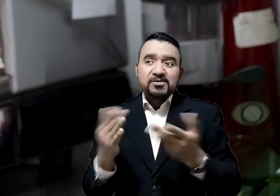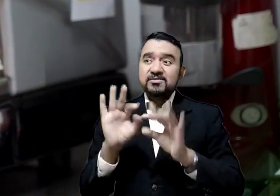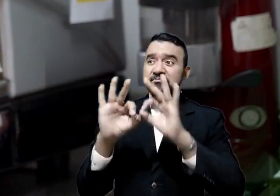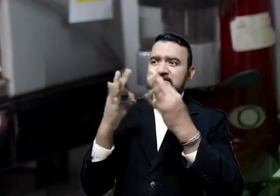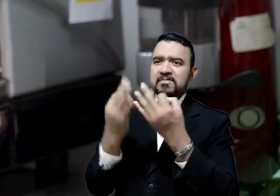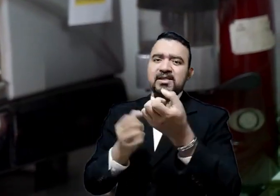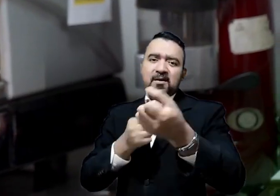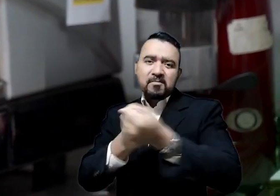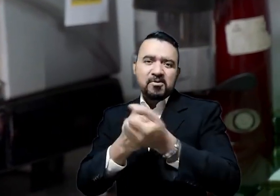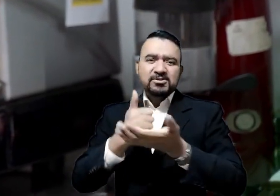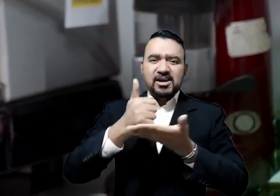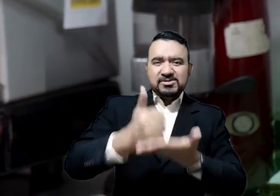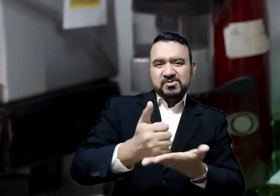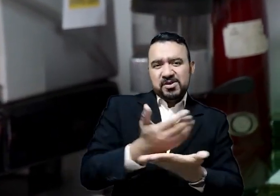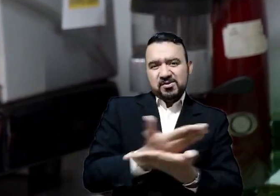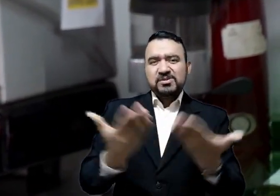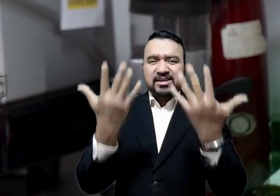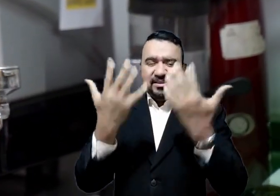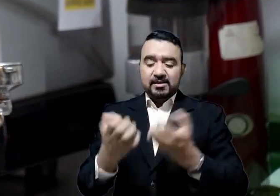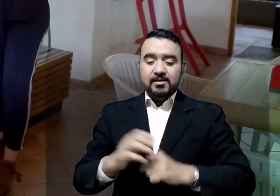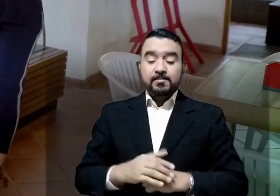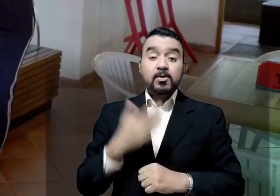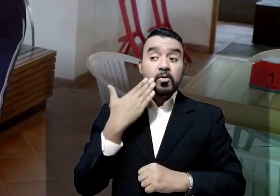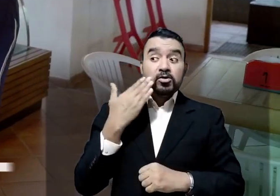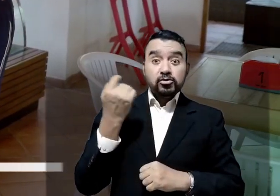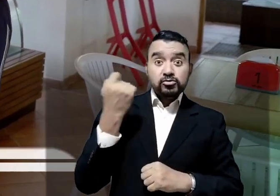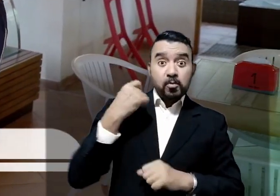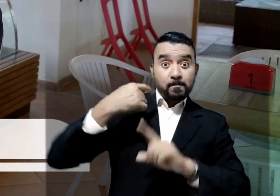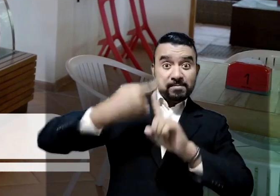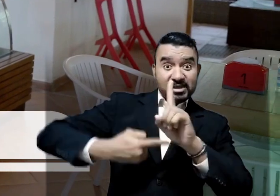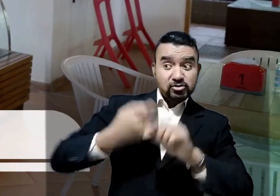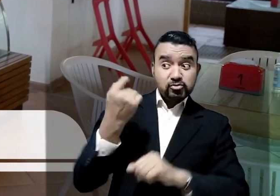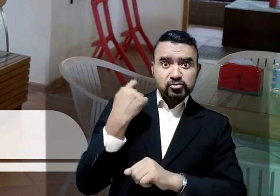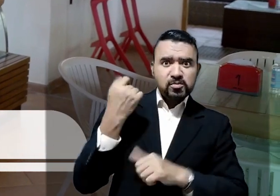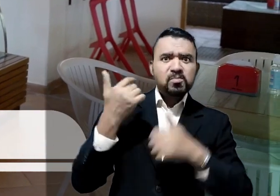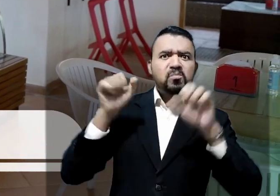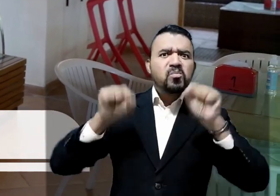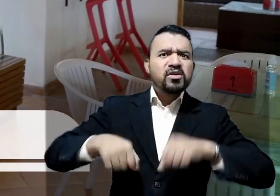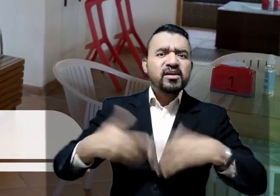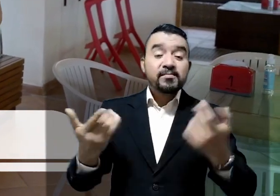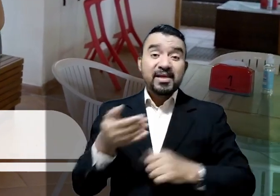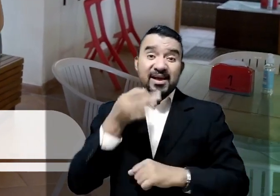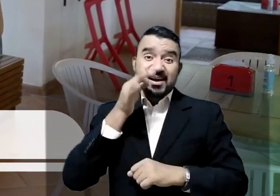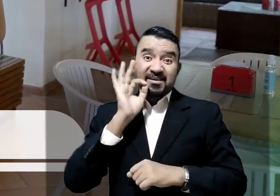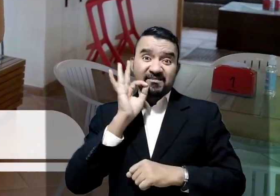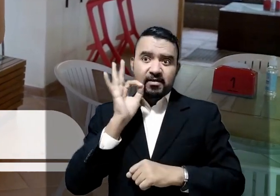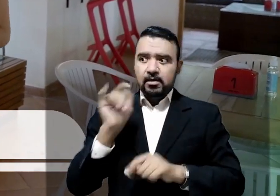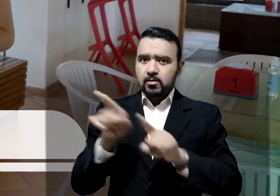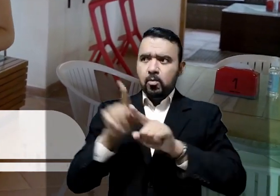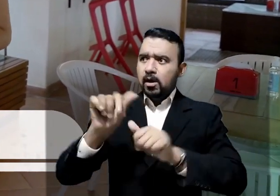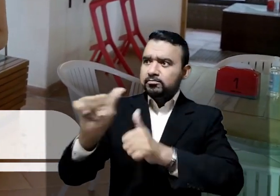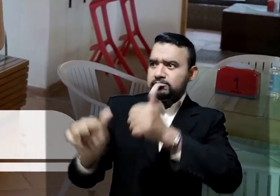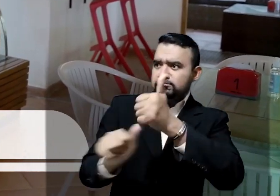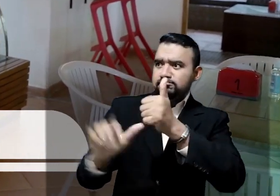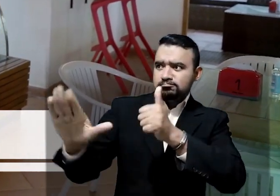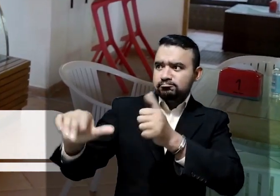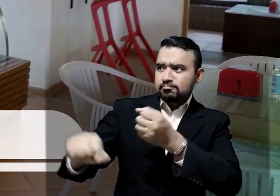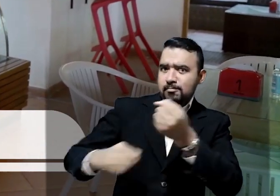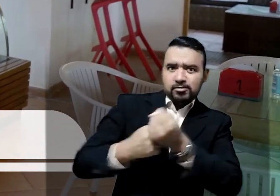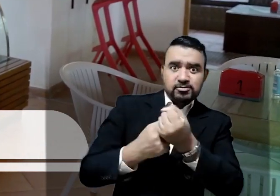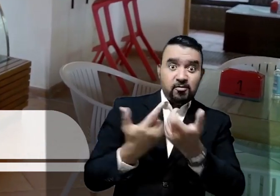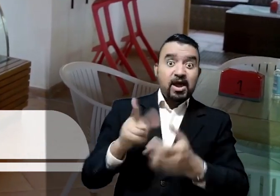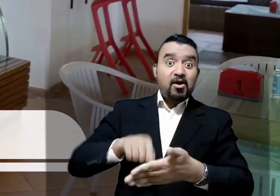para ayudar a su familia y cumplir sus metas. Hace un mes ella fue contratada como auxiliar de la barra de café de Crear Unidos,